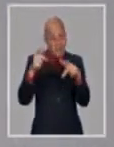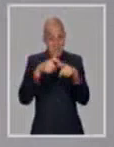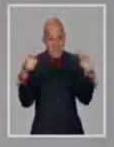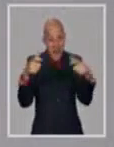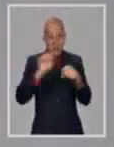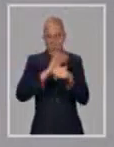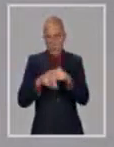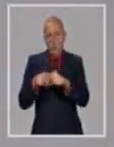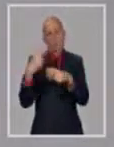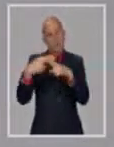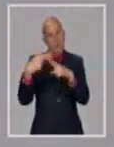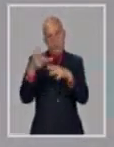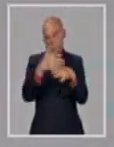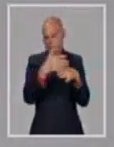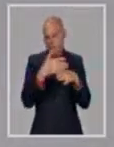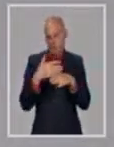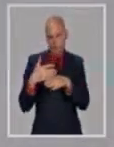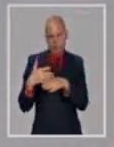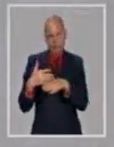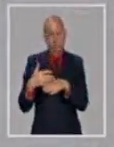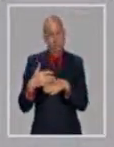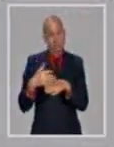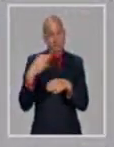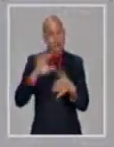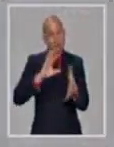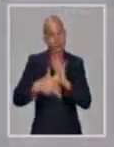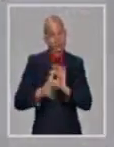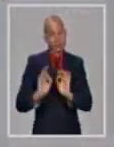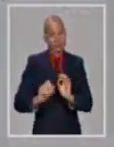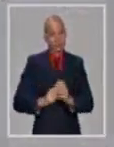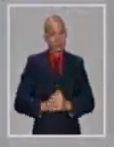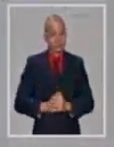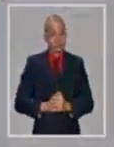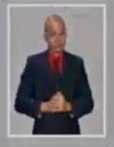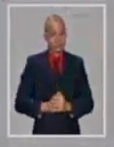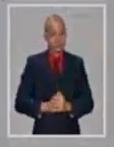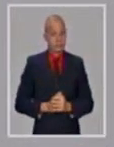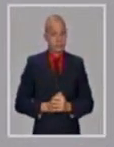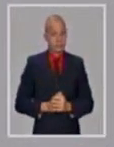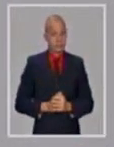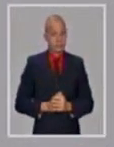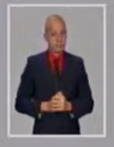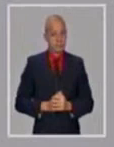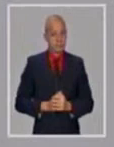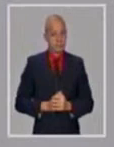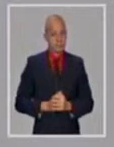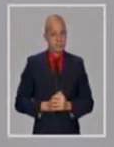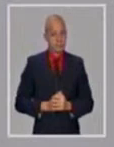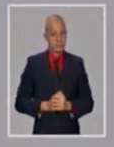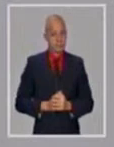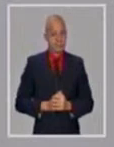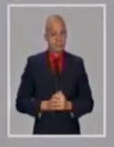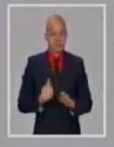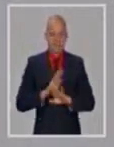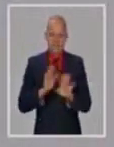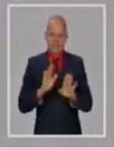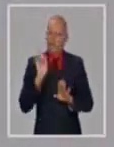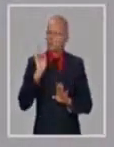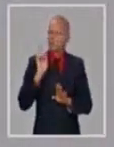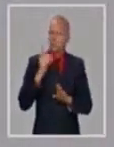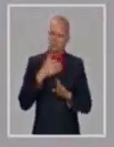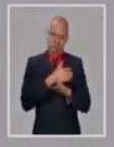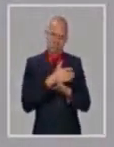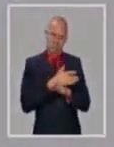Es la provincia más complicada. Pero no forma parte, ya estos salieron hace dos o tres días,